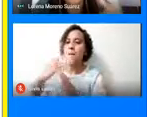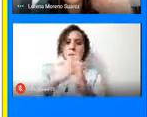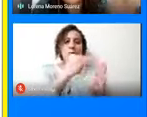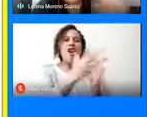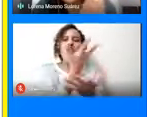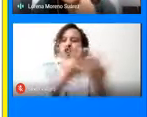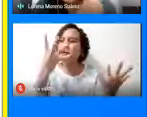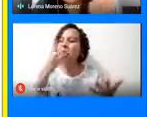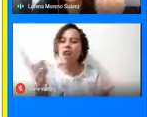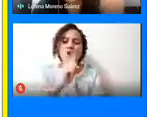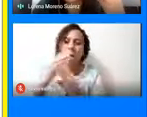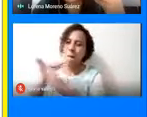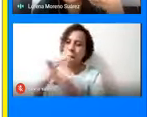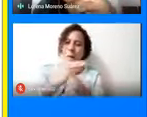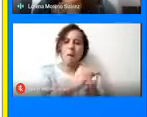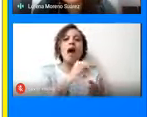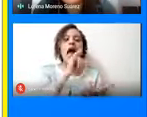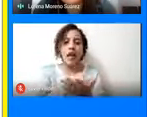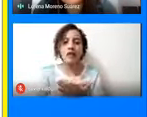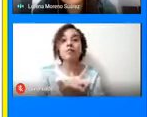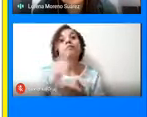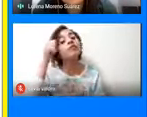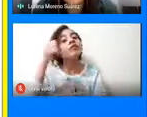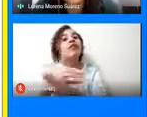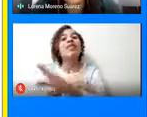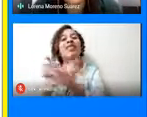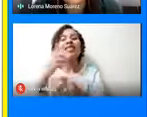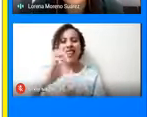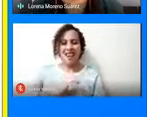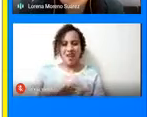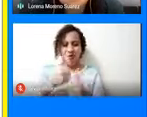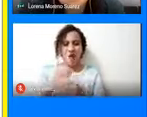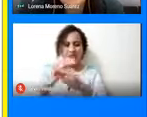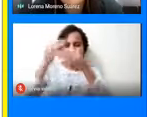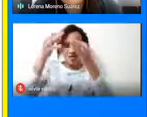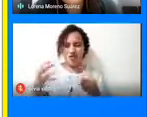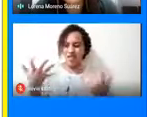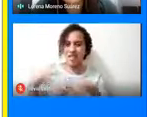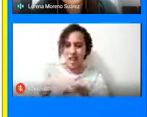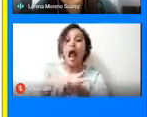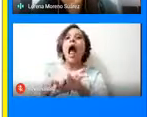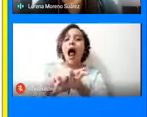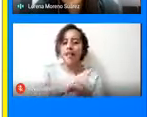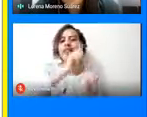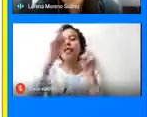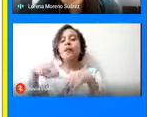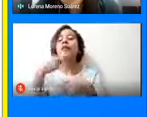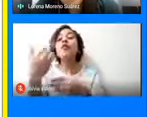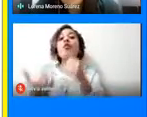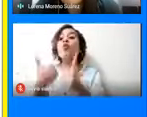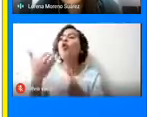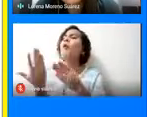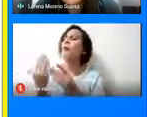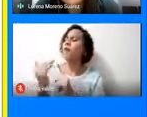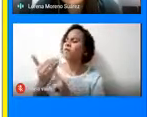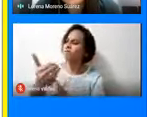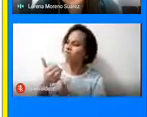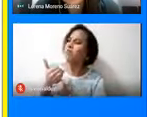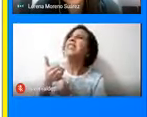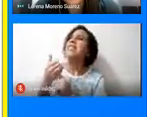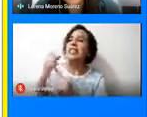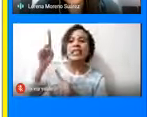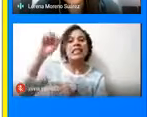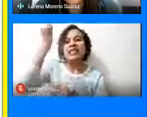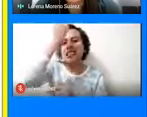adelante hablábamos de las características de la seguridad integral y hablábamos de que la prevención es el eje fundamental